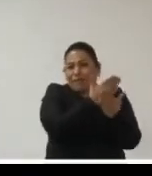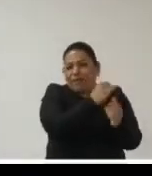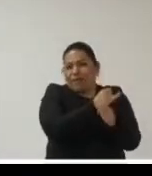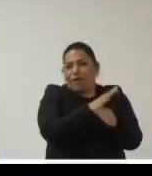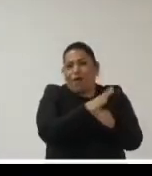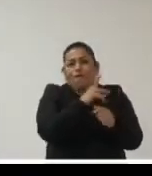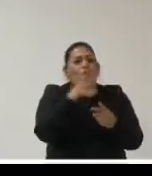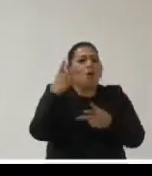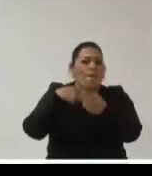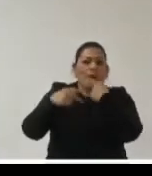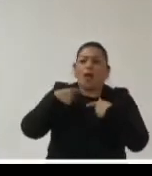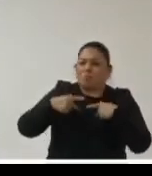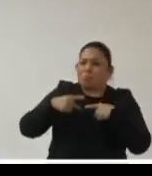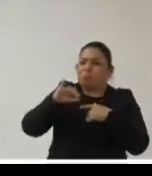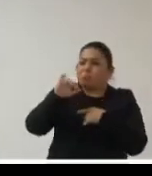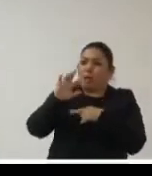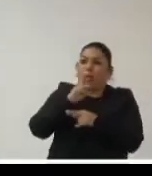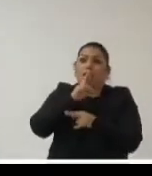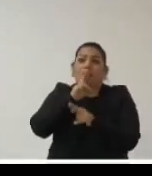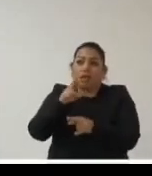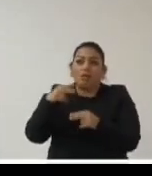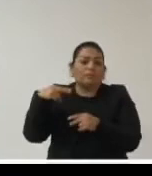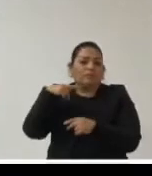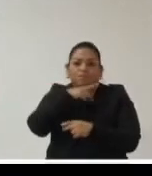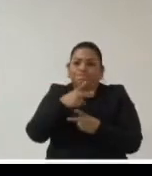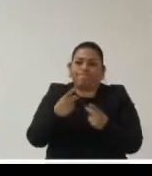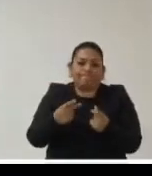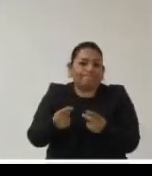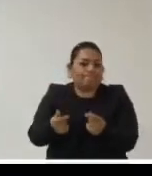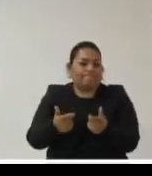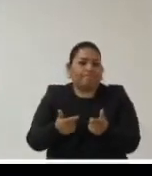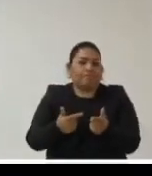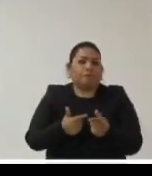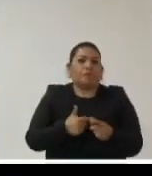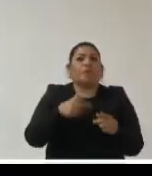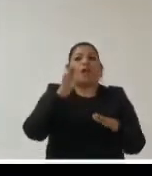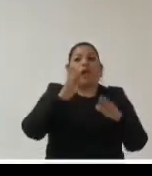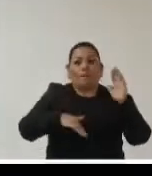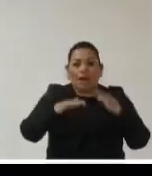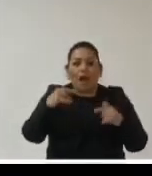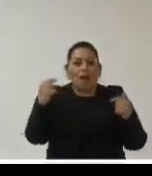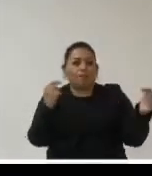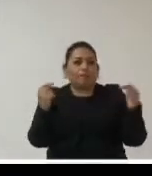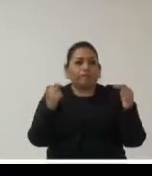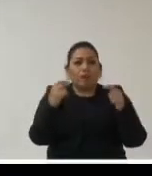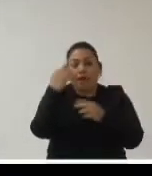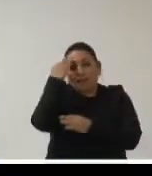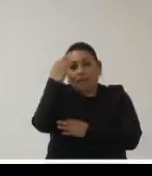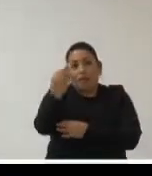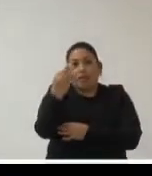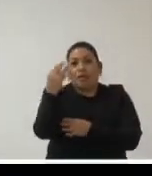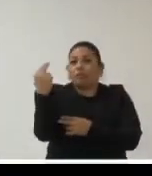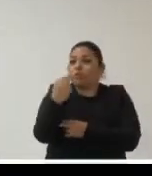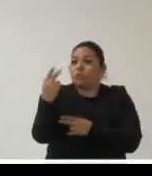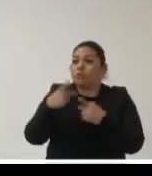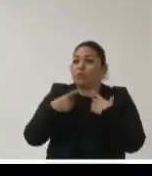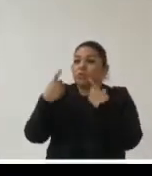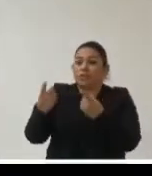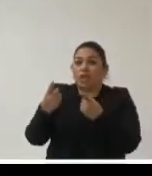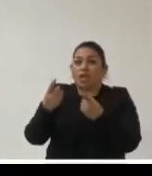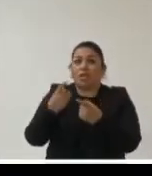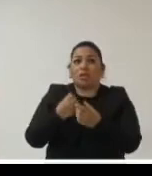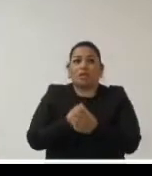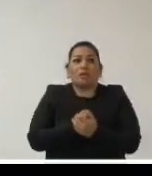a la información pública que no siempre conversan necesariamente con los tiempos o la necesidad de respuesta de la ciudadanía frente a